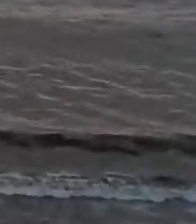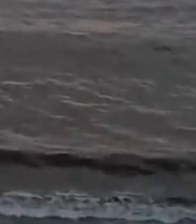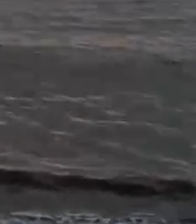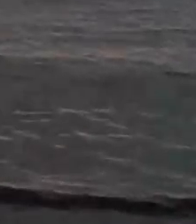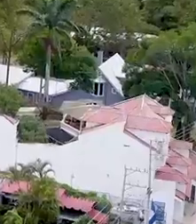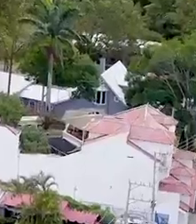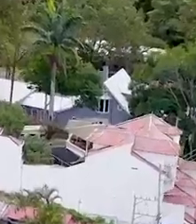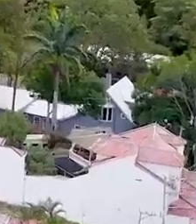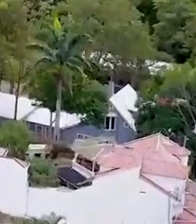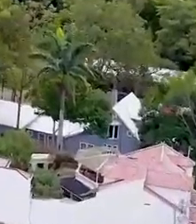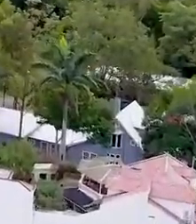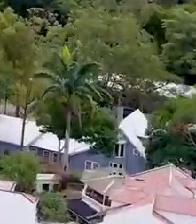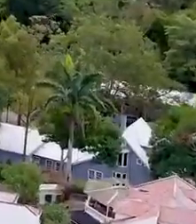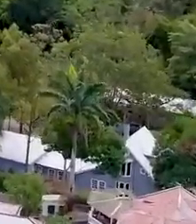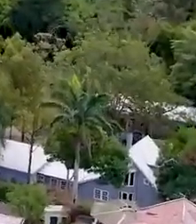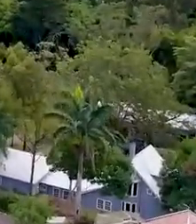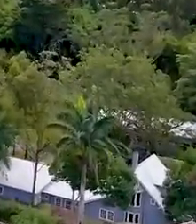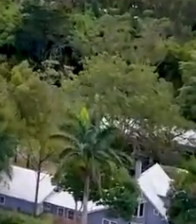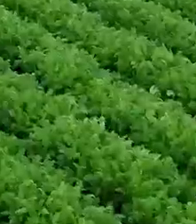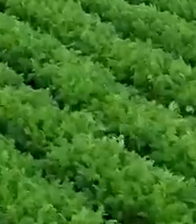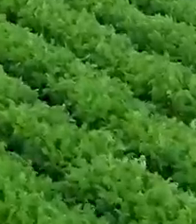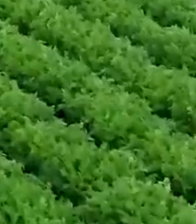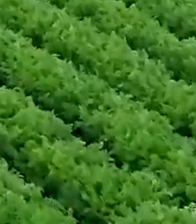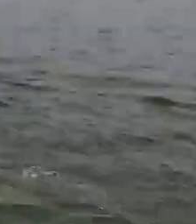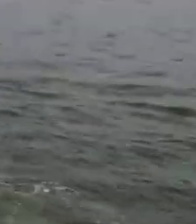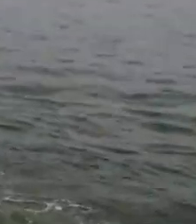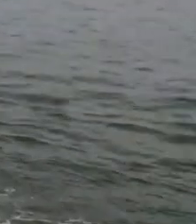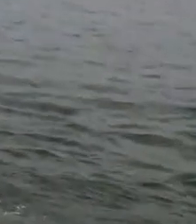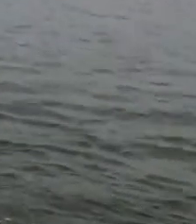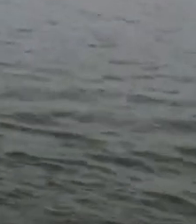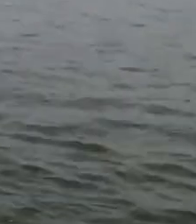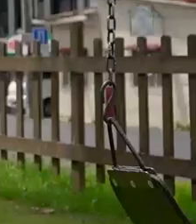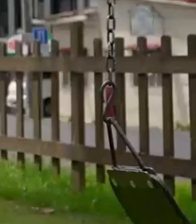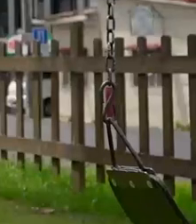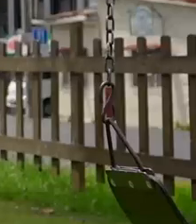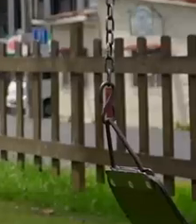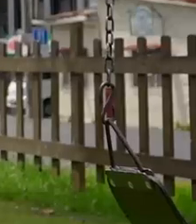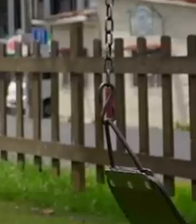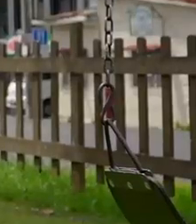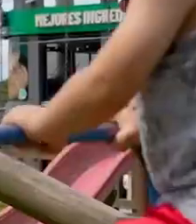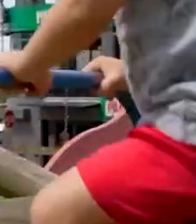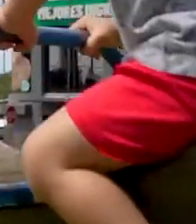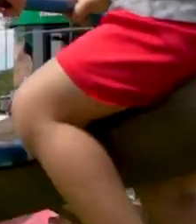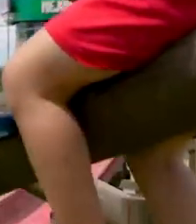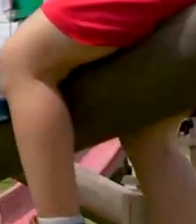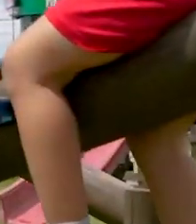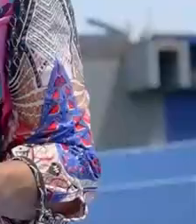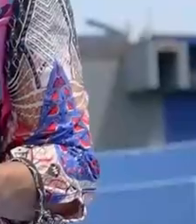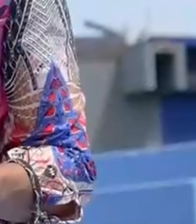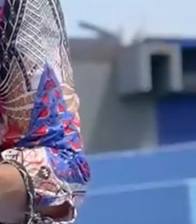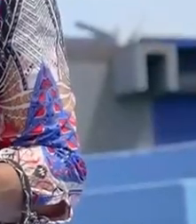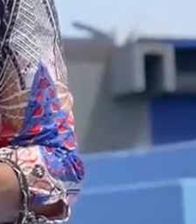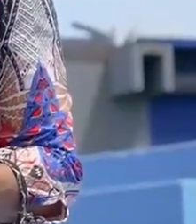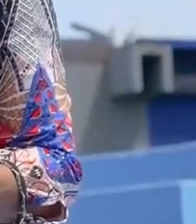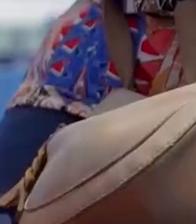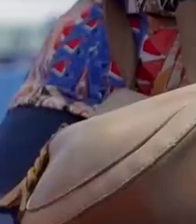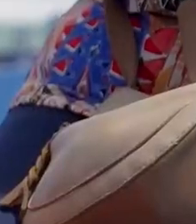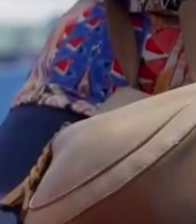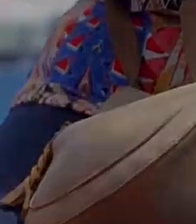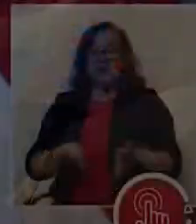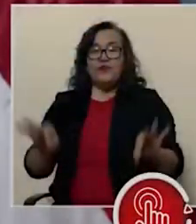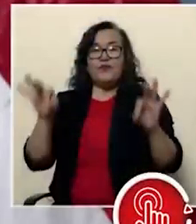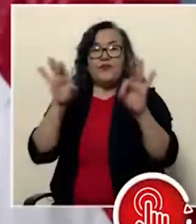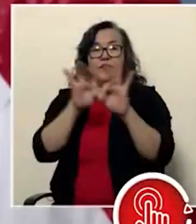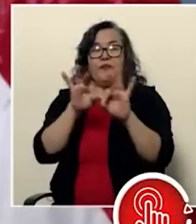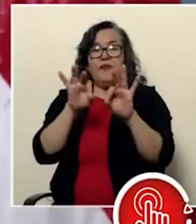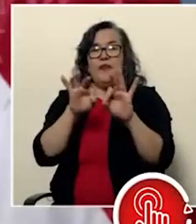Costa Rica vuelve a ser el país de todos, un país con propósito, que la próxima generación crezca en un país mejor.